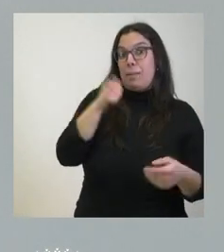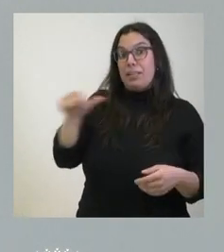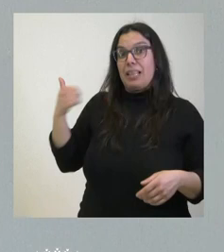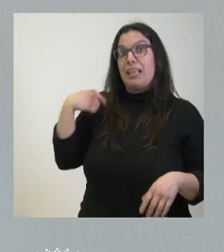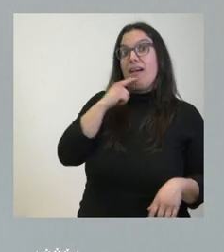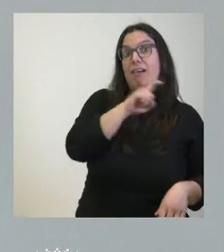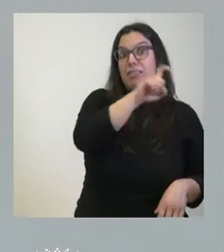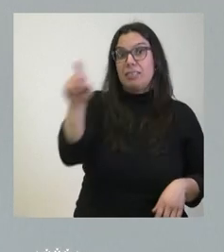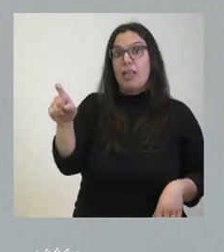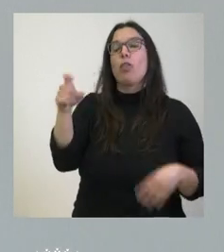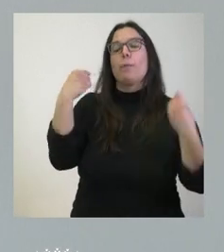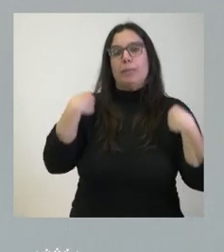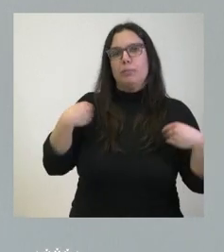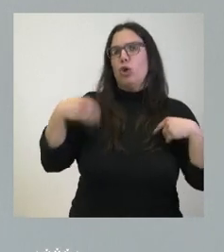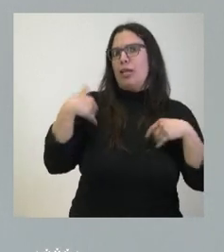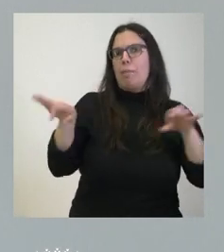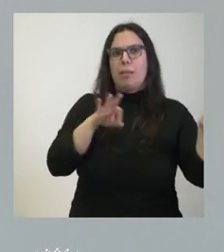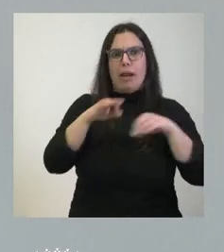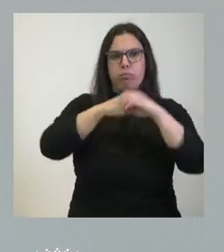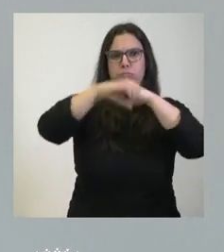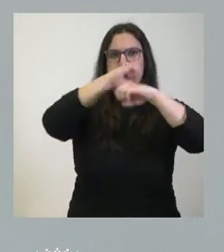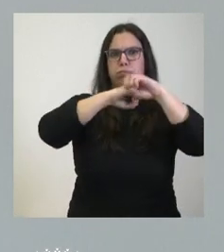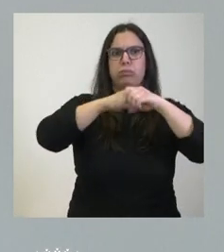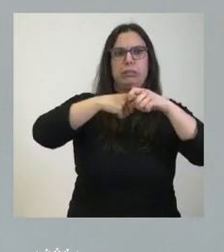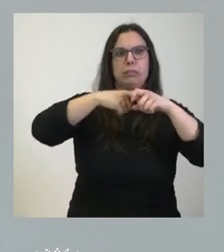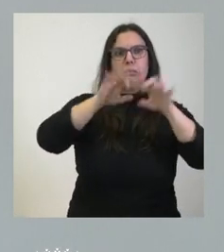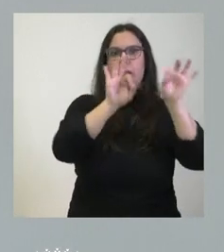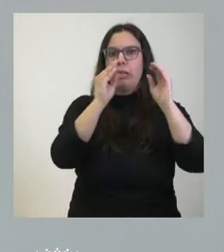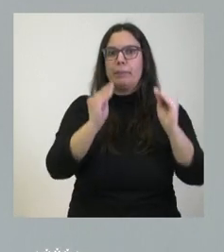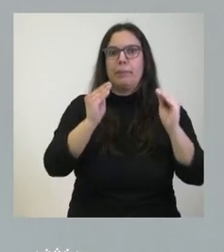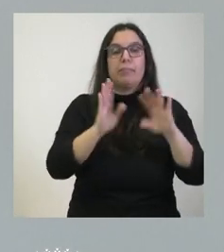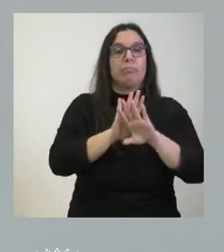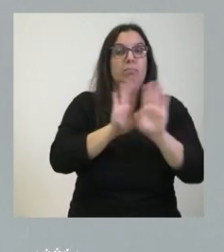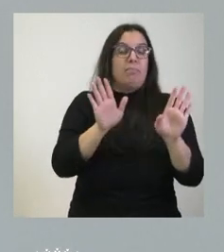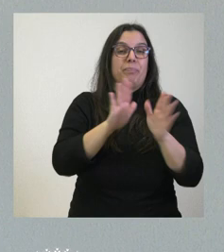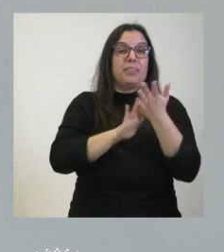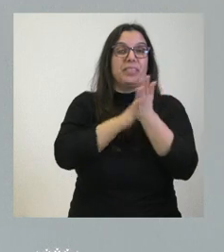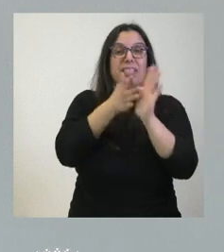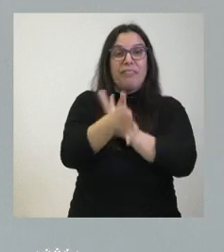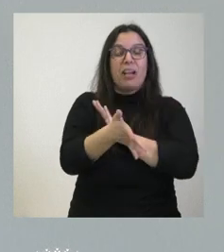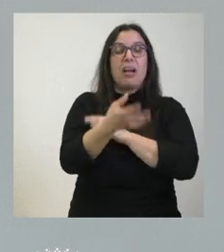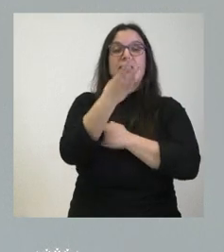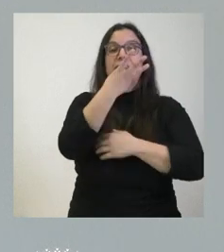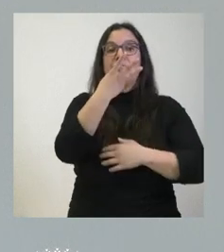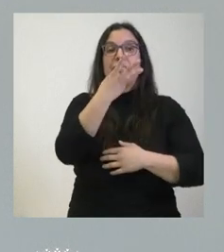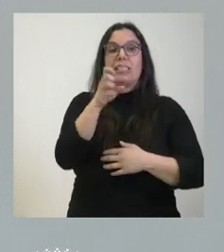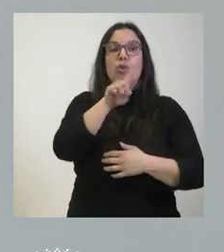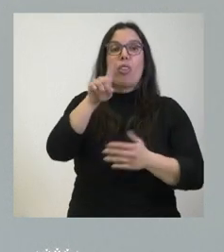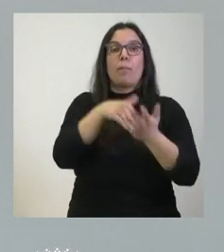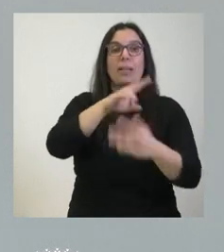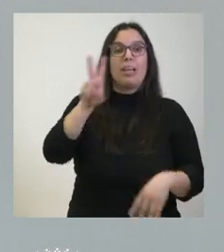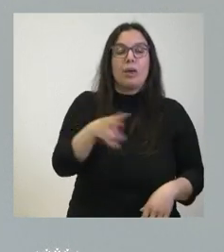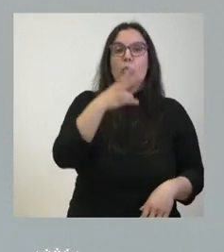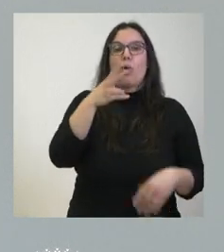también en la semana pasada que íbamos a enviar estamos hablando de 311.000 euros en este caso